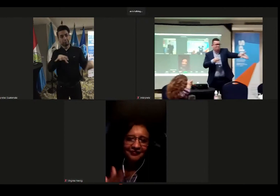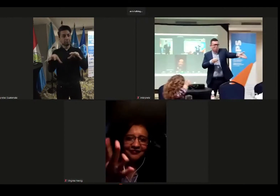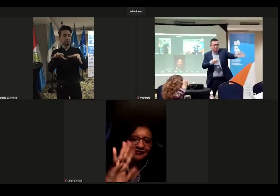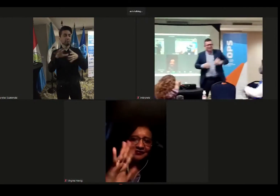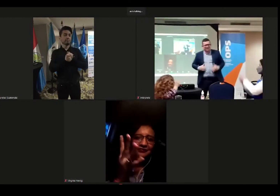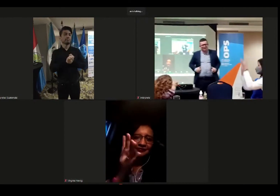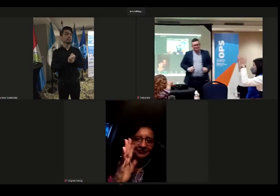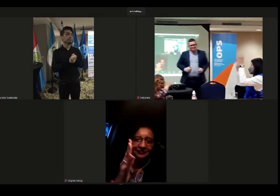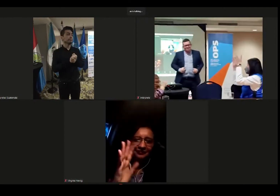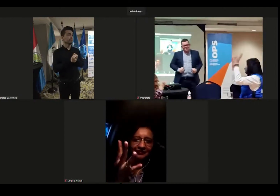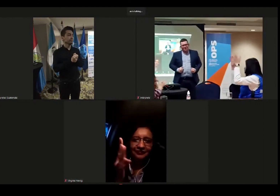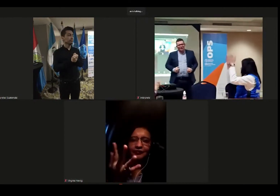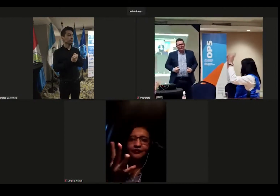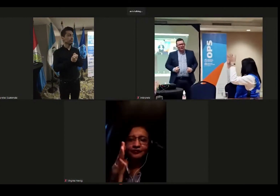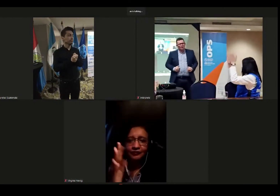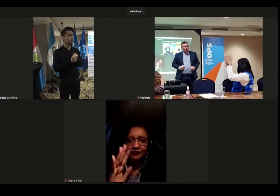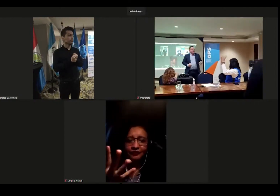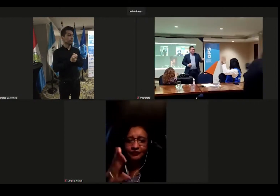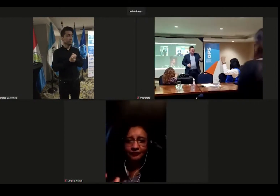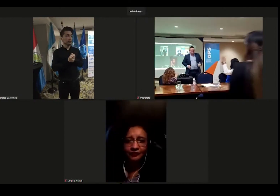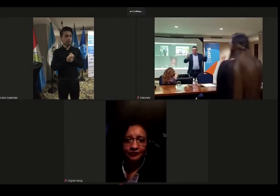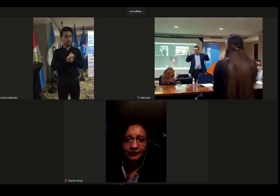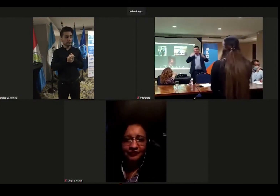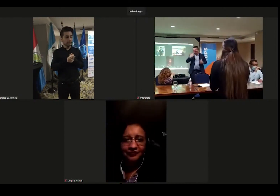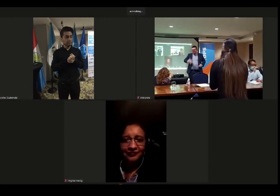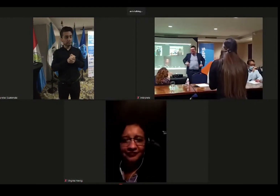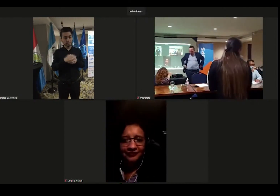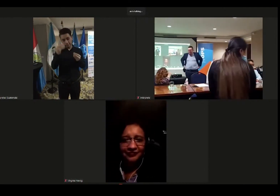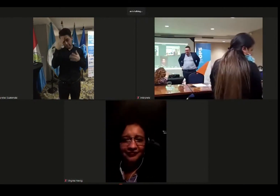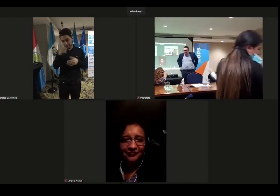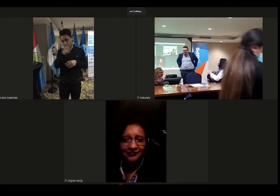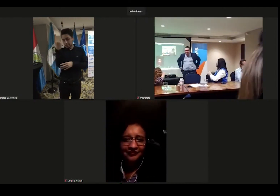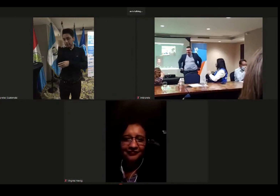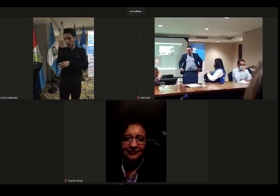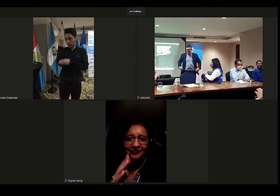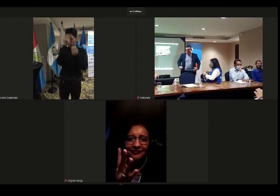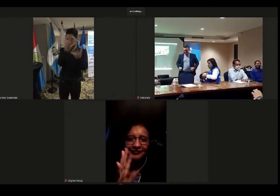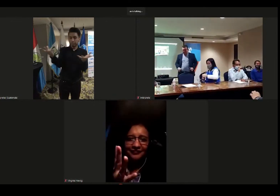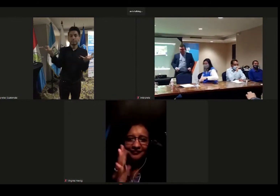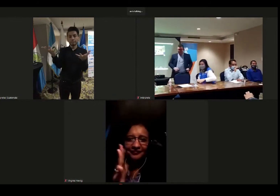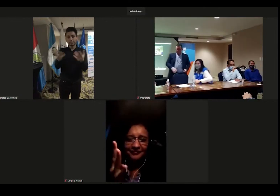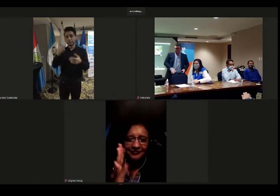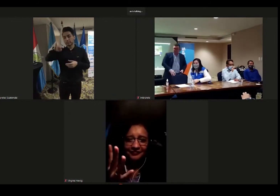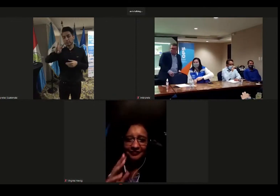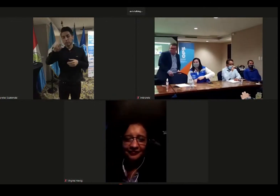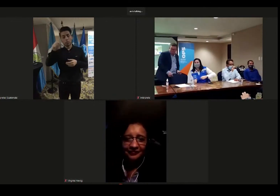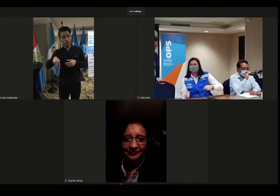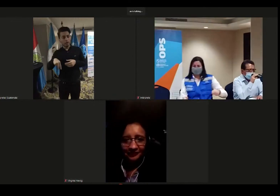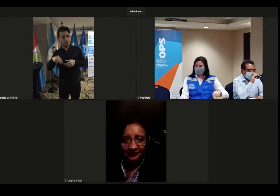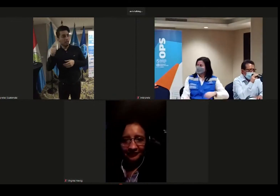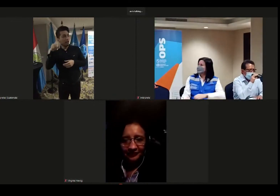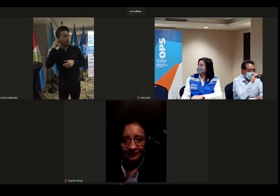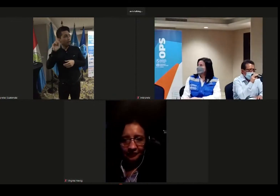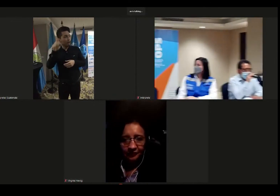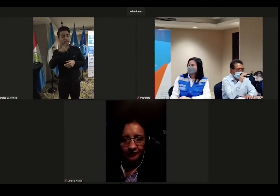Muchas gracias por tan importante mensaje, Juan Ángel, que entendemos representa el